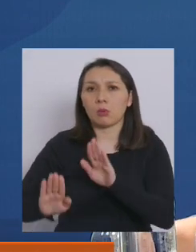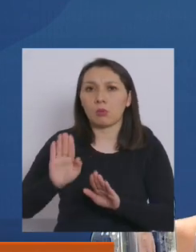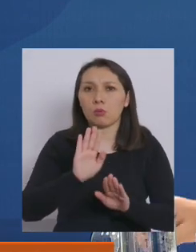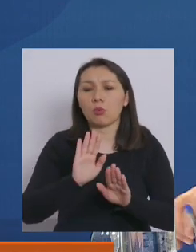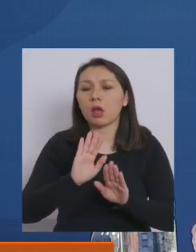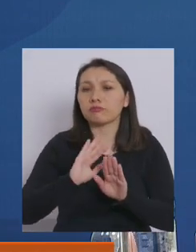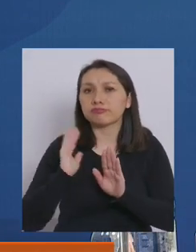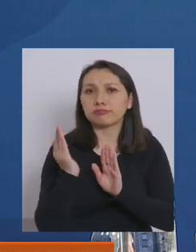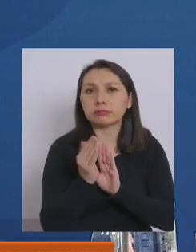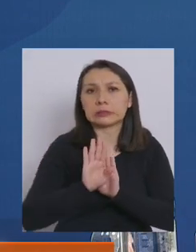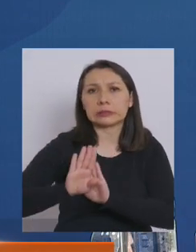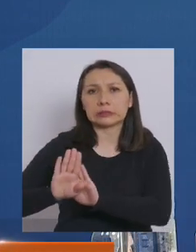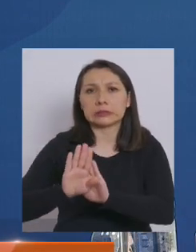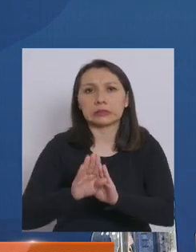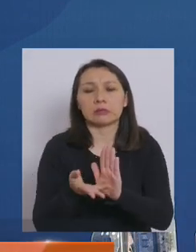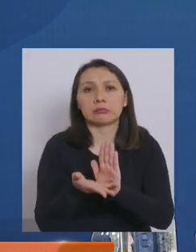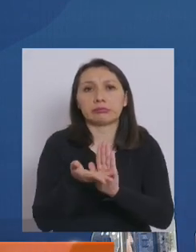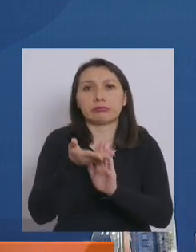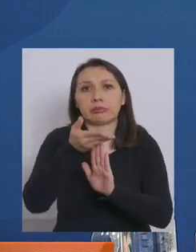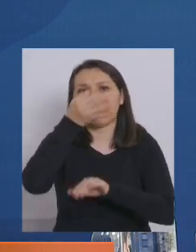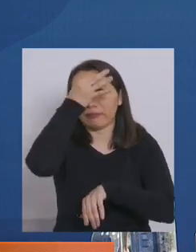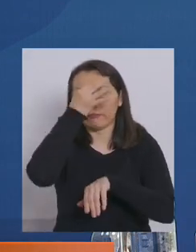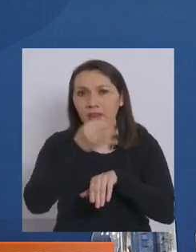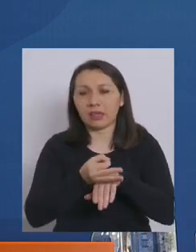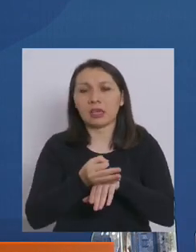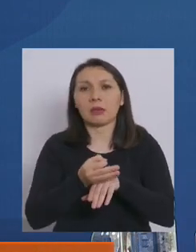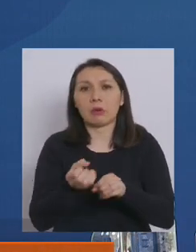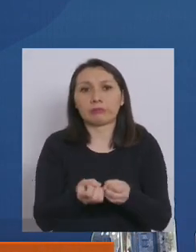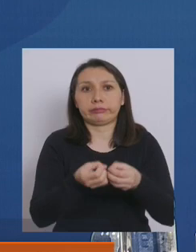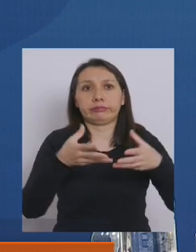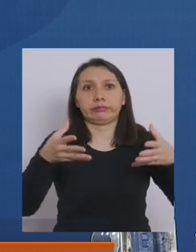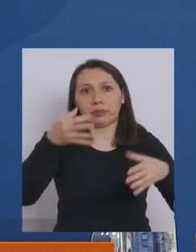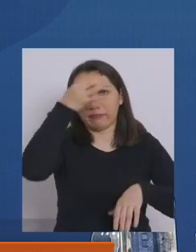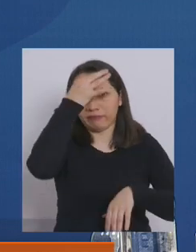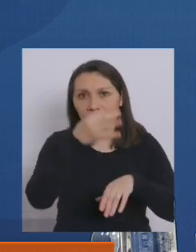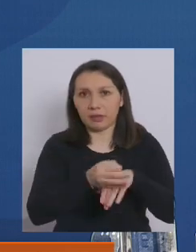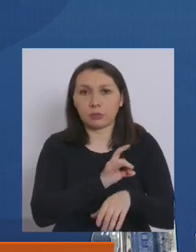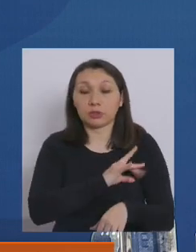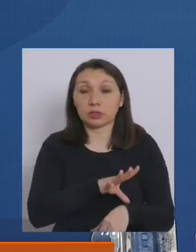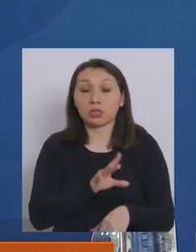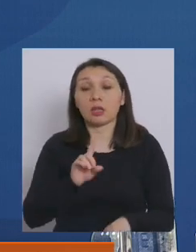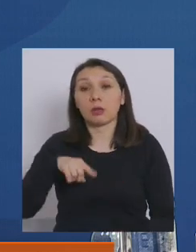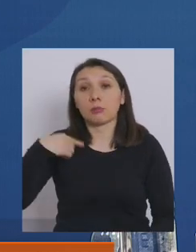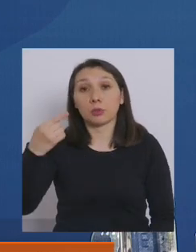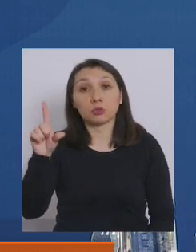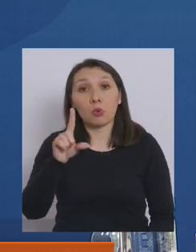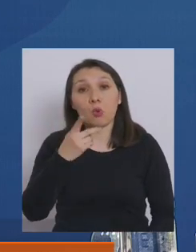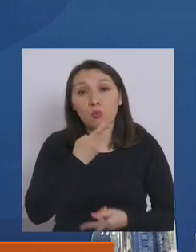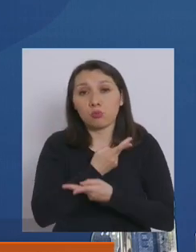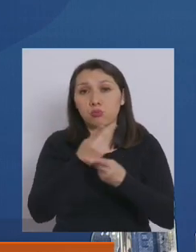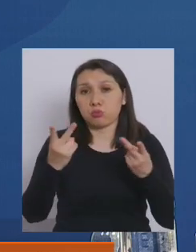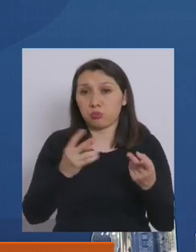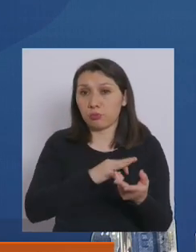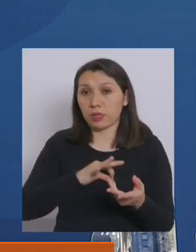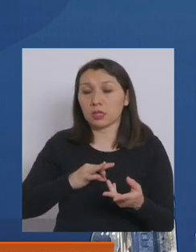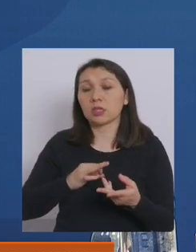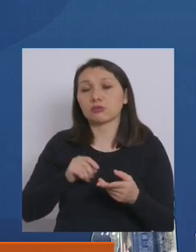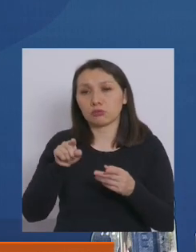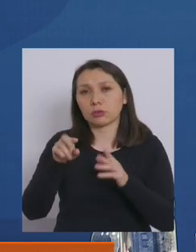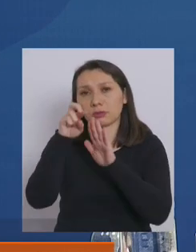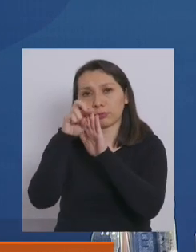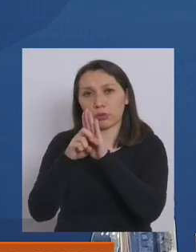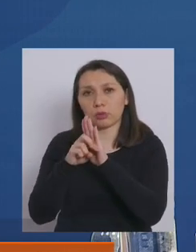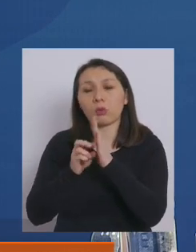para evitar tener un aumento en número de casos y tener brotes importantes en nuestro país. Así que el día lunes, Ministro, vamos a dar a conocer este protocolo